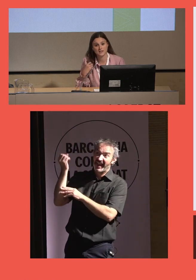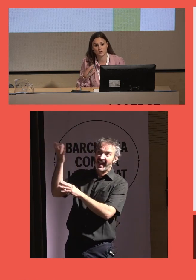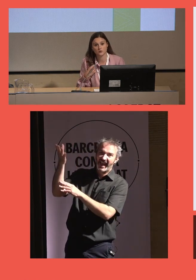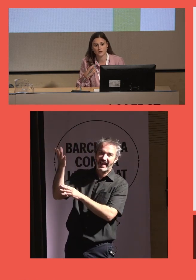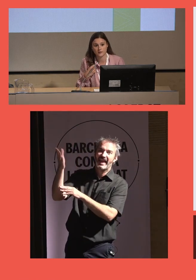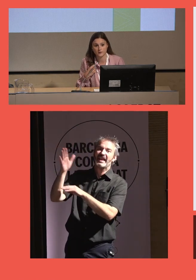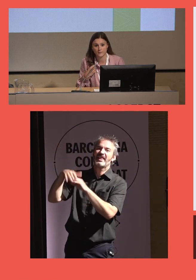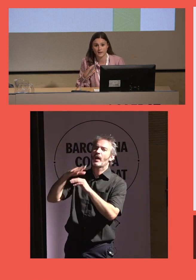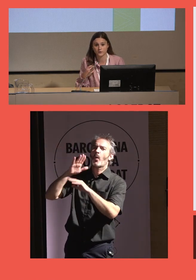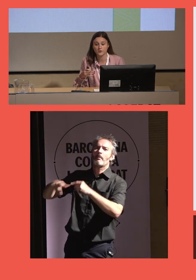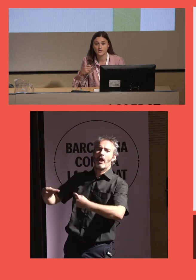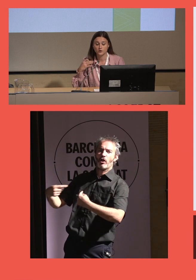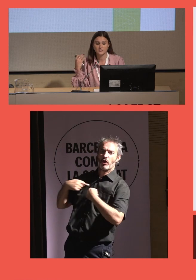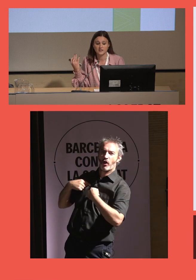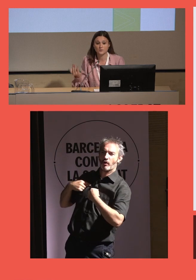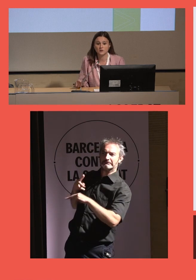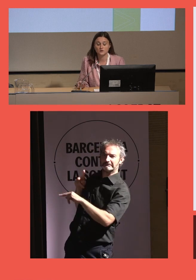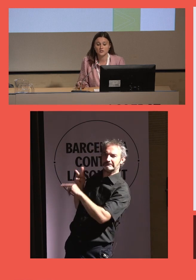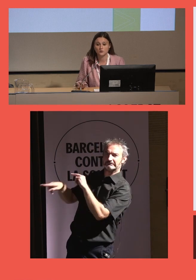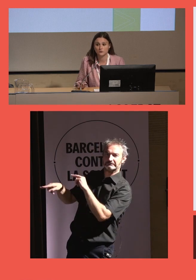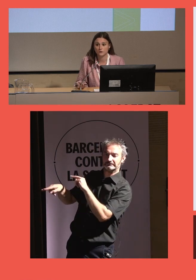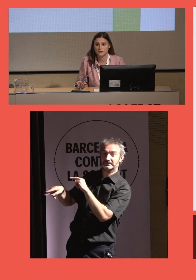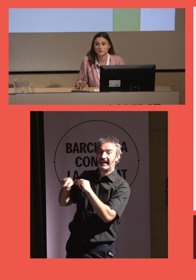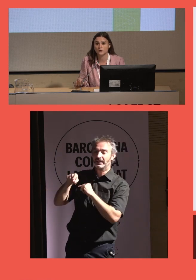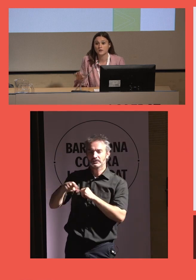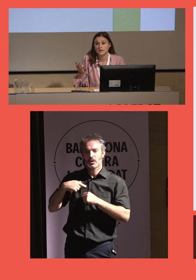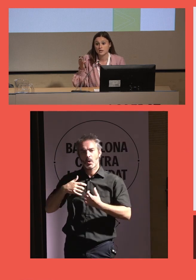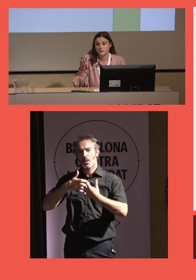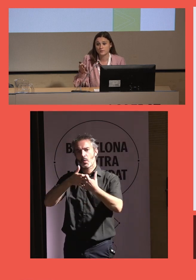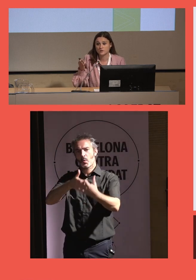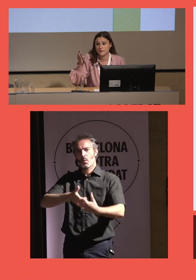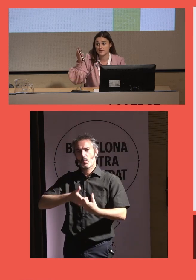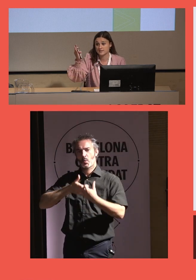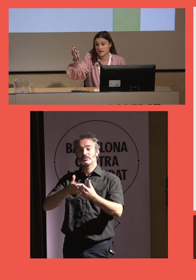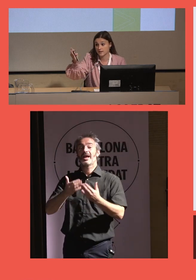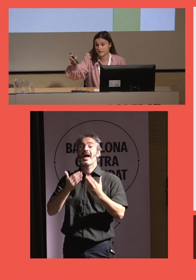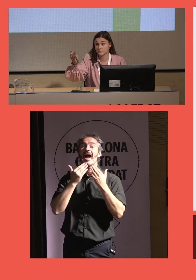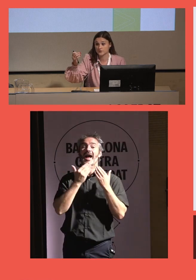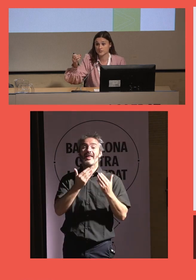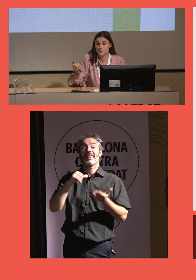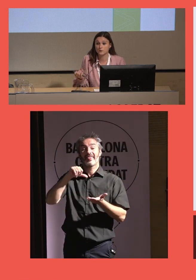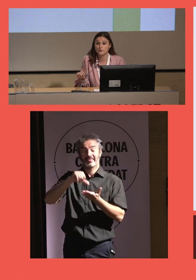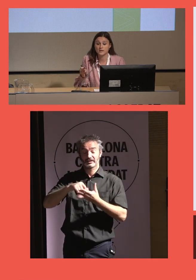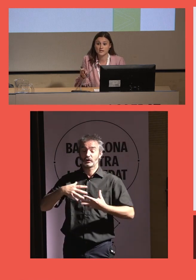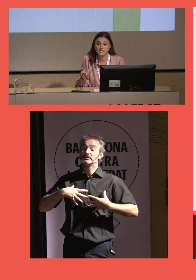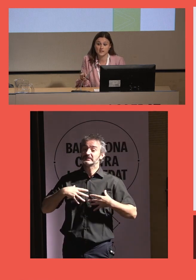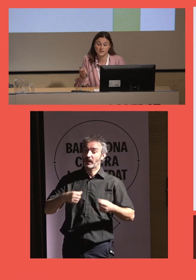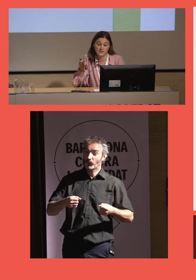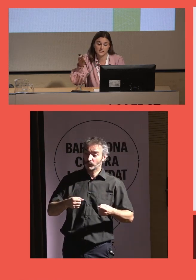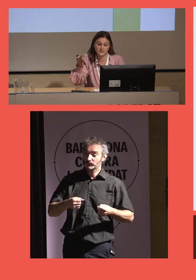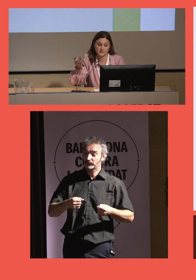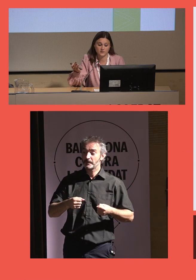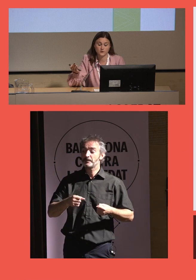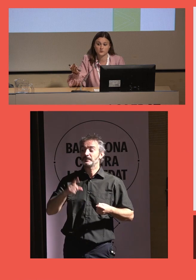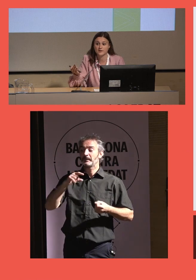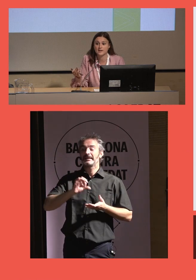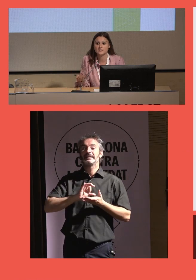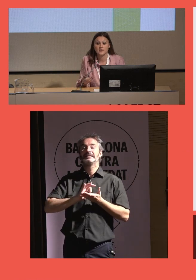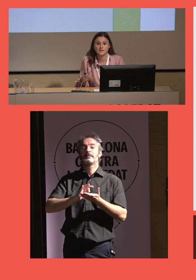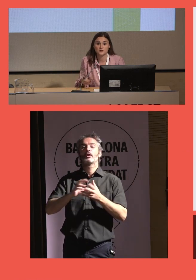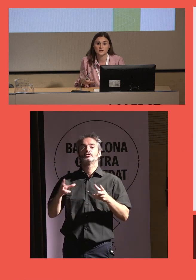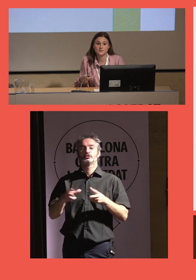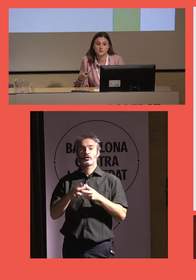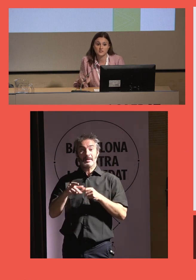siente solo, es que algo estoy haciendo mal, ¿no? Entonces, teníamos que luchar con todo esto y lo hicimos gracias a centros de salud y servicios